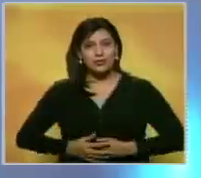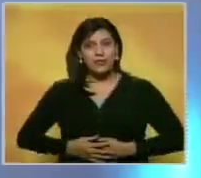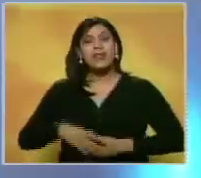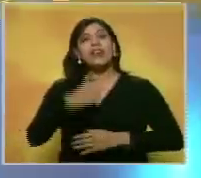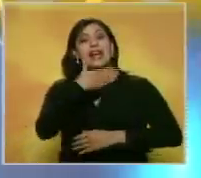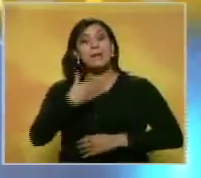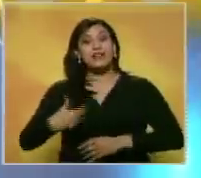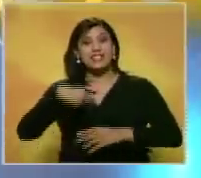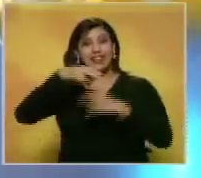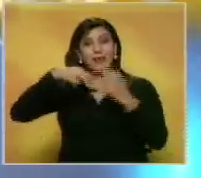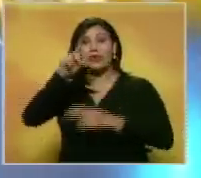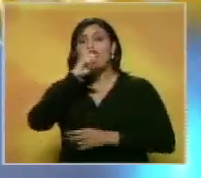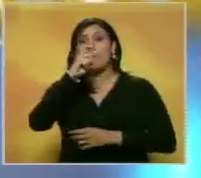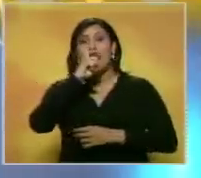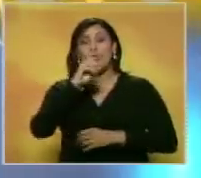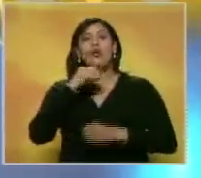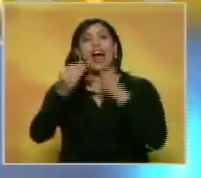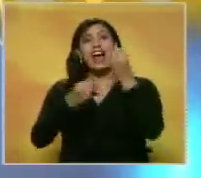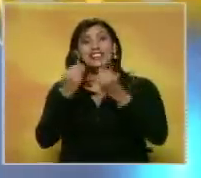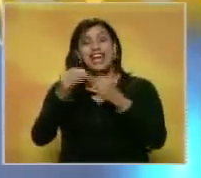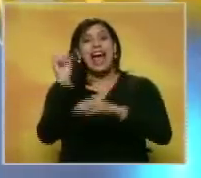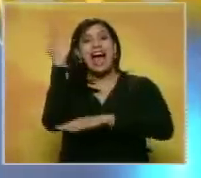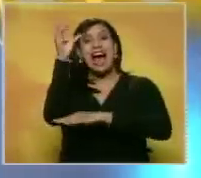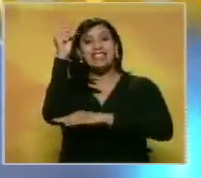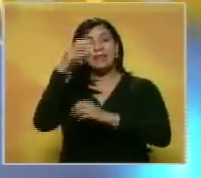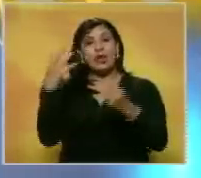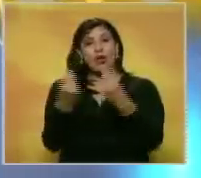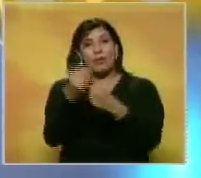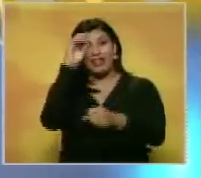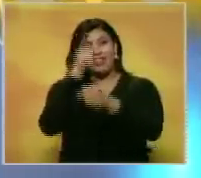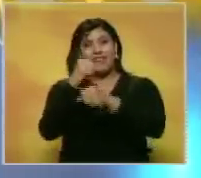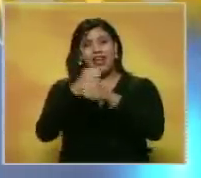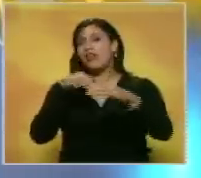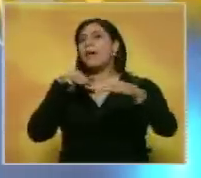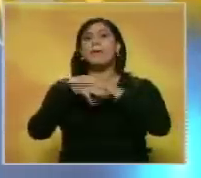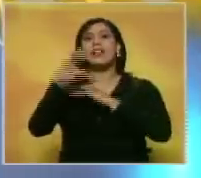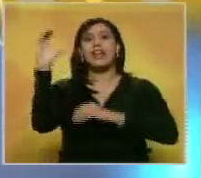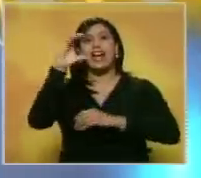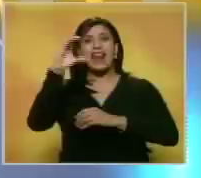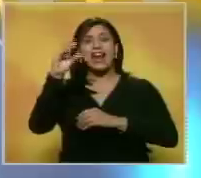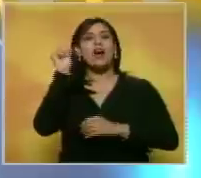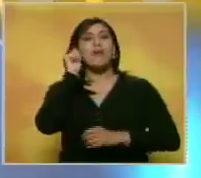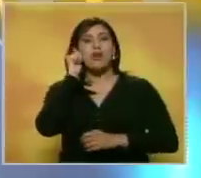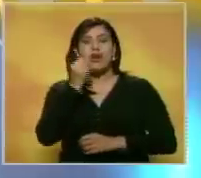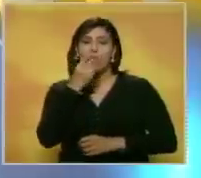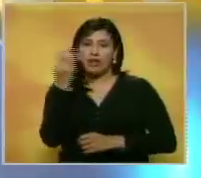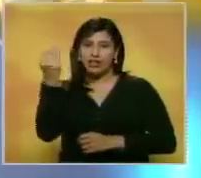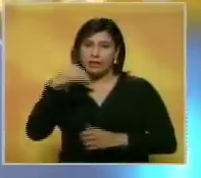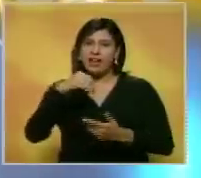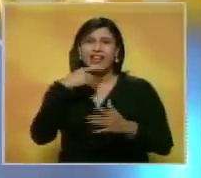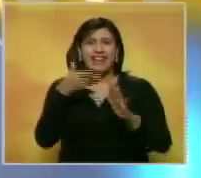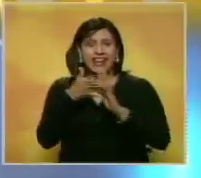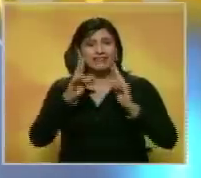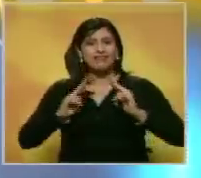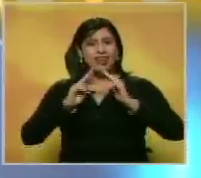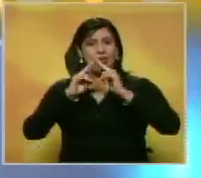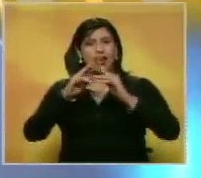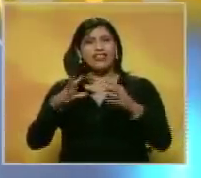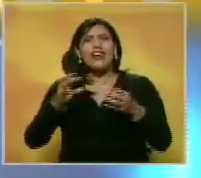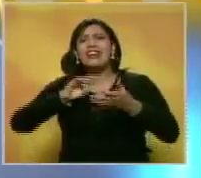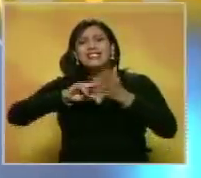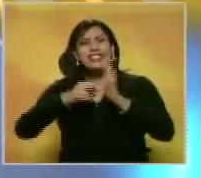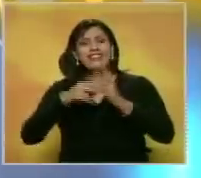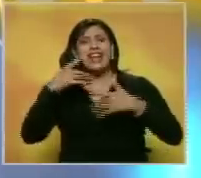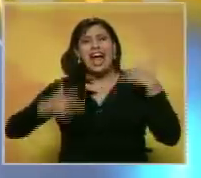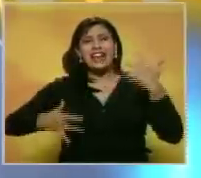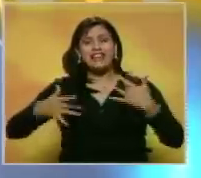El presidente de la República, Nicolás Maduro, sostuvo una asamblea con los trabajadores del Metro de Caracas. Glenda Hernández nos dice que el encuentro es parte de las